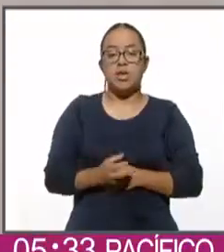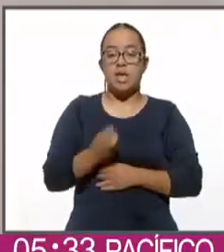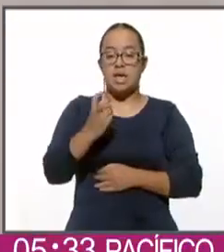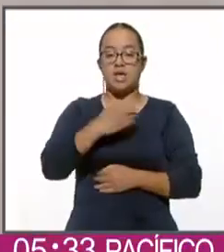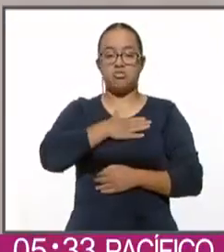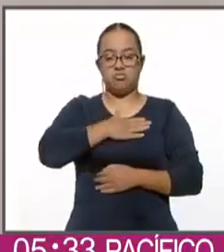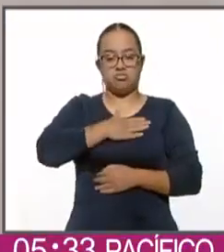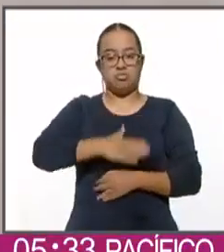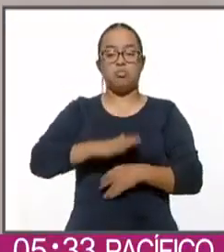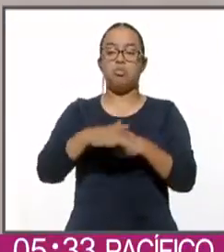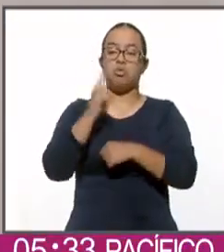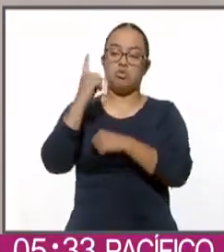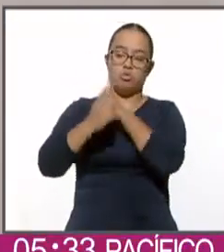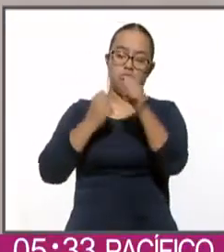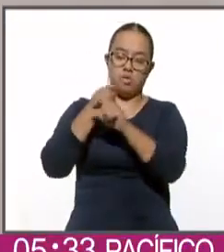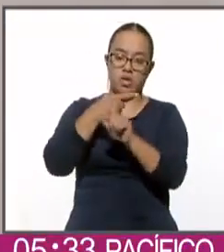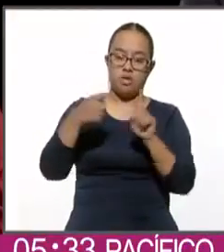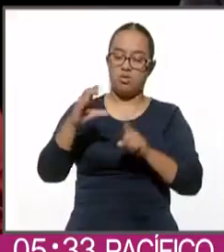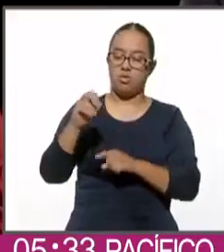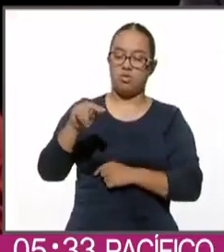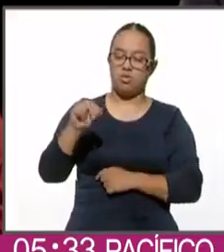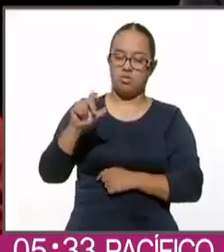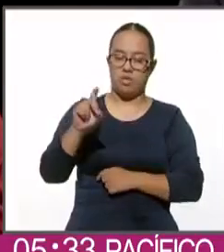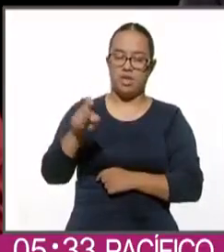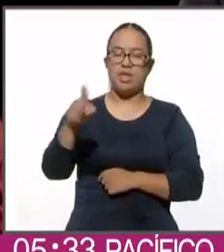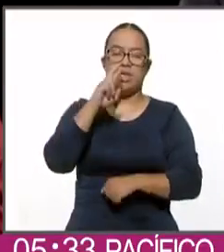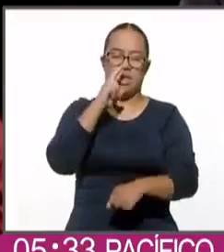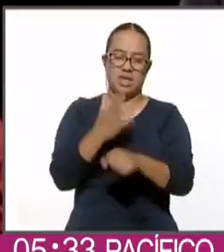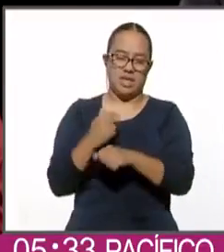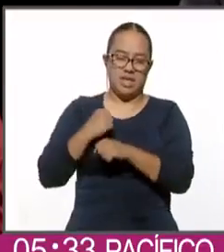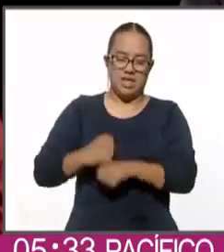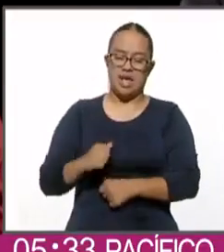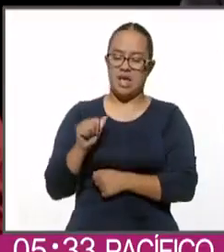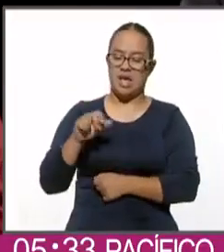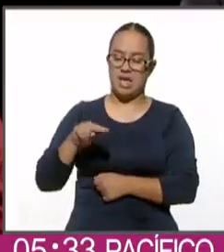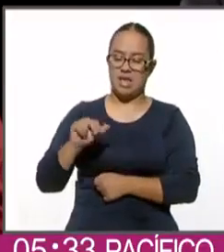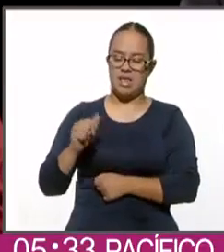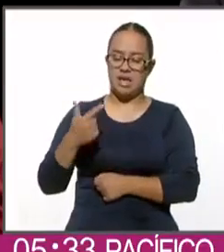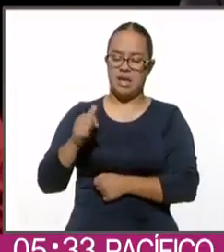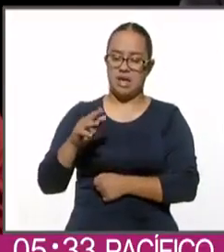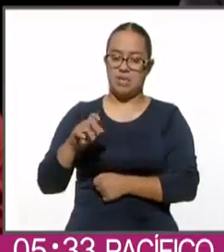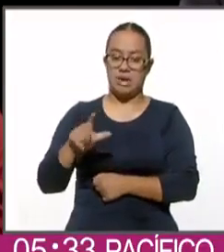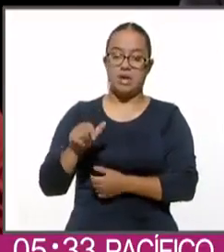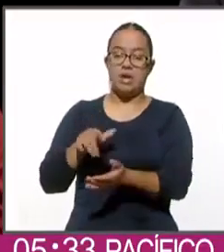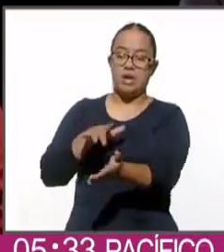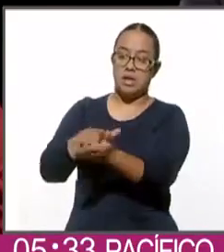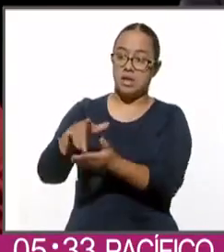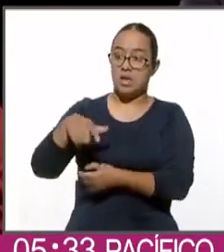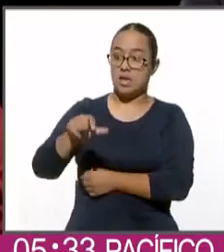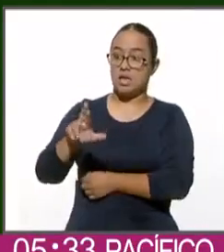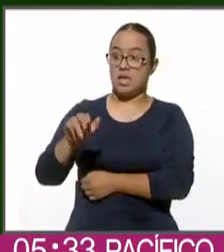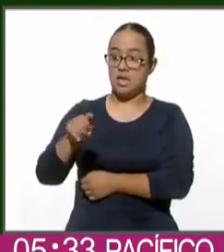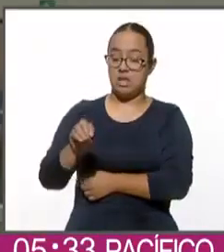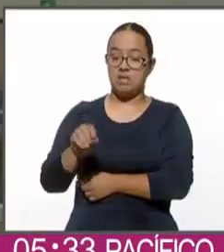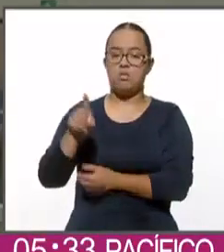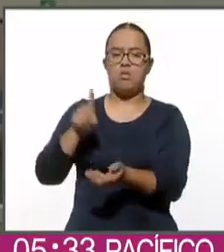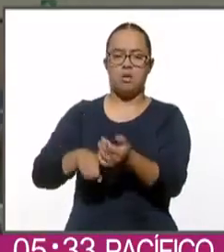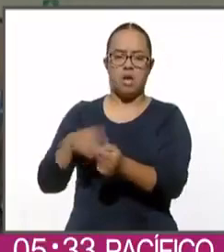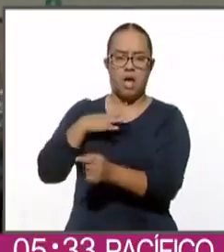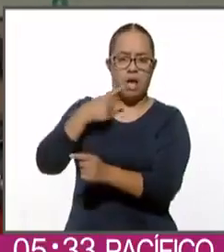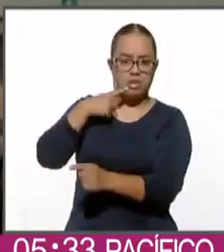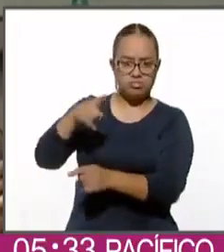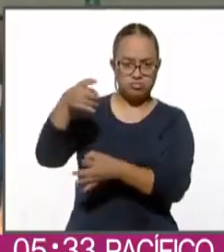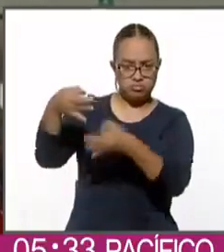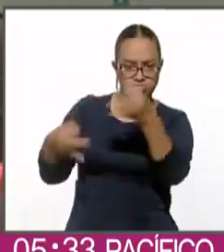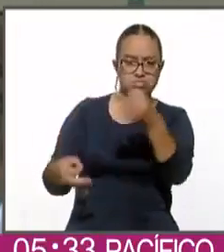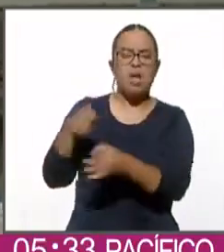porque durante año y medio, la CONADE y su titular, Ana Gabriela Guevara, apoyó a Kirill Todorov, a pesar de enfrentar un proceso